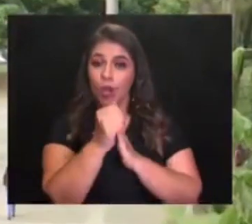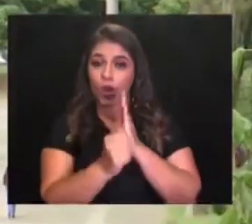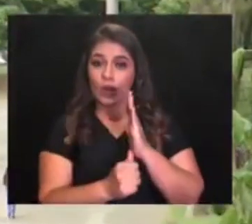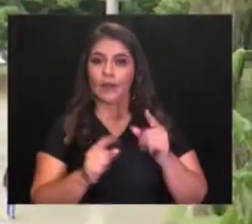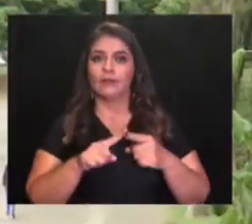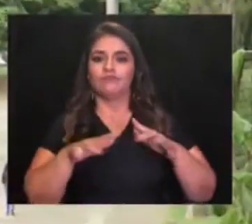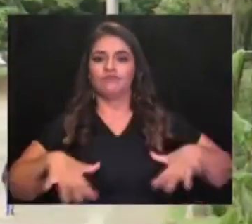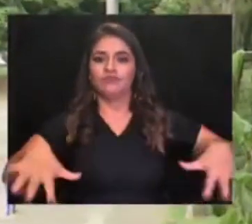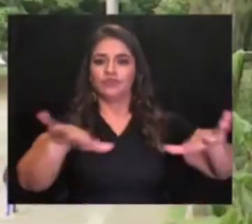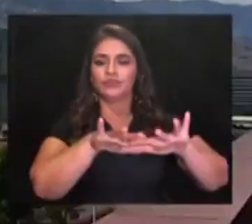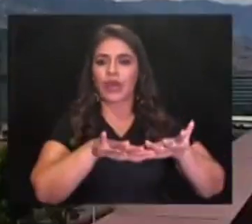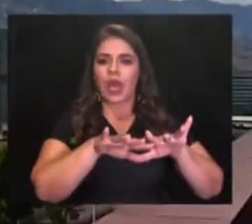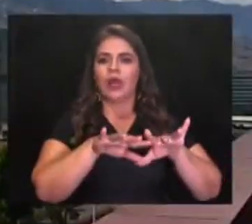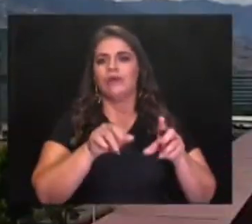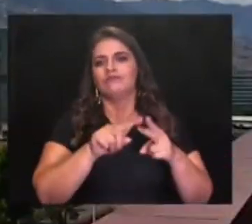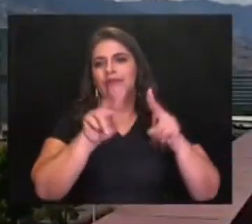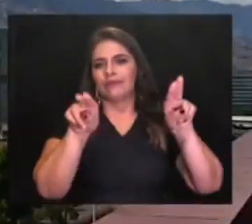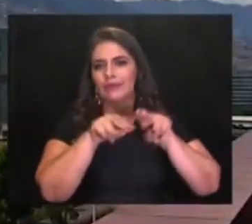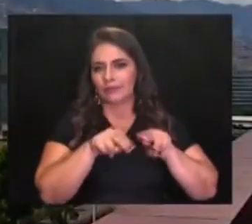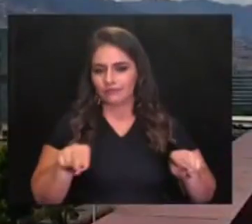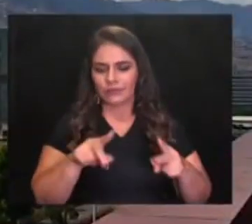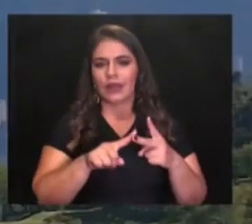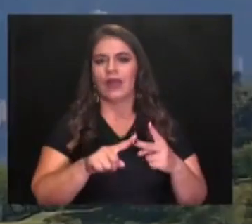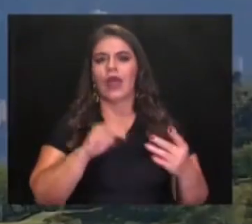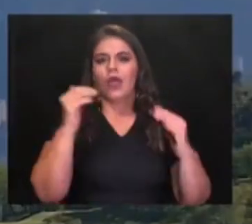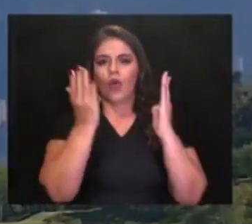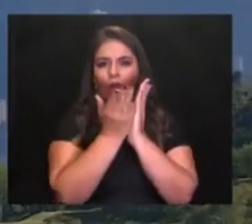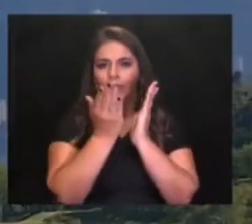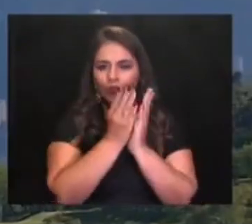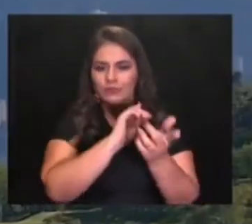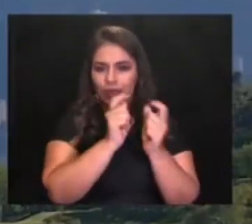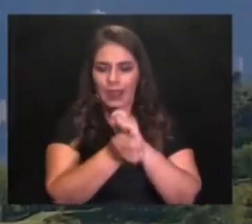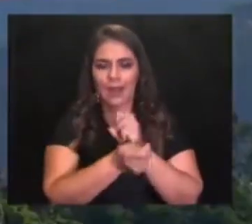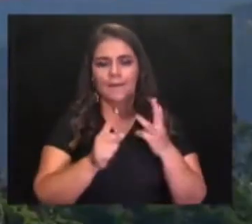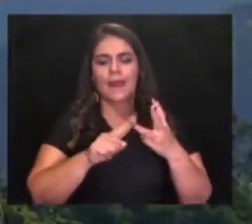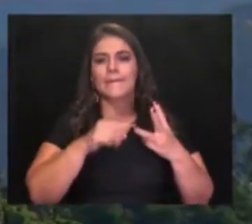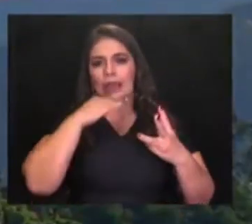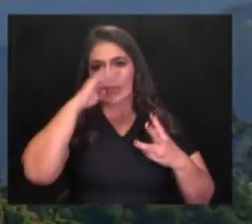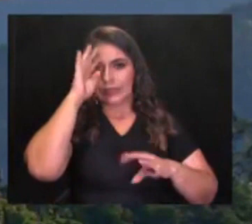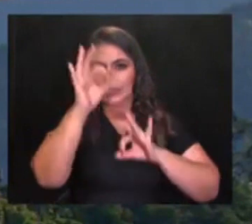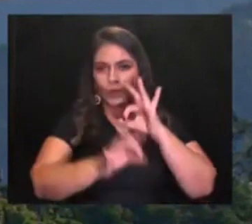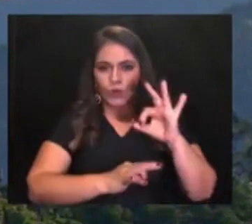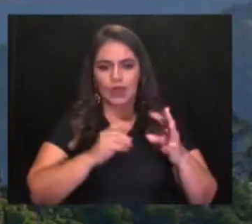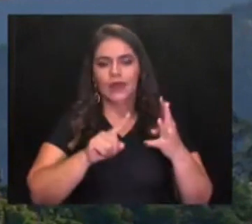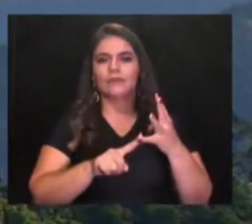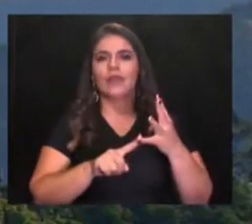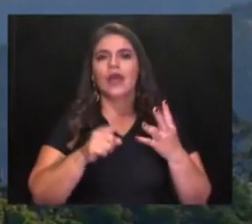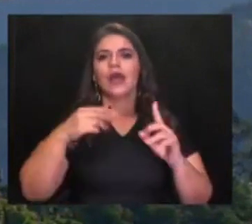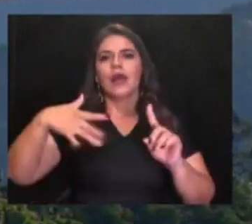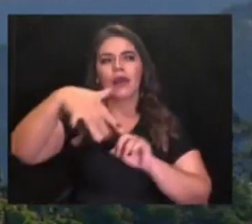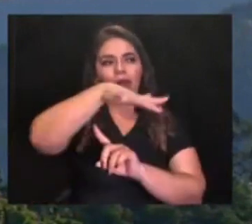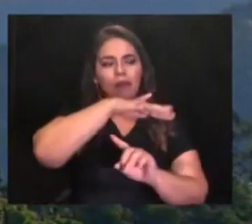Software, Transformación Educativa, Medellín Me Cuida, Ecociudad y Gobernanza y Gobernabilidad.